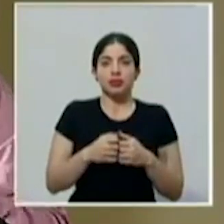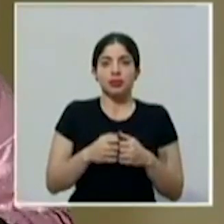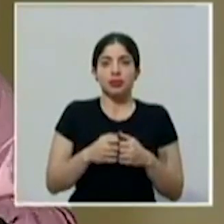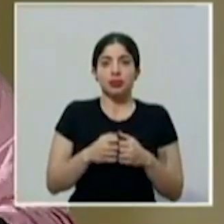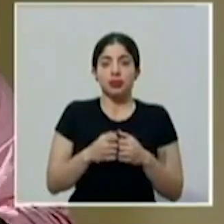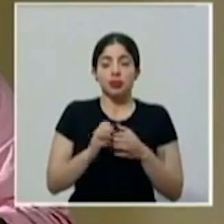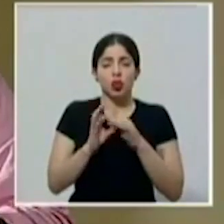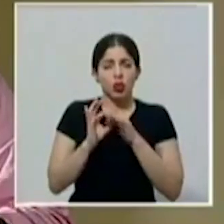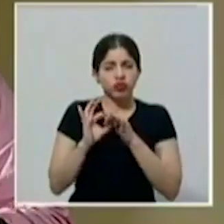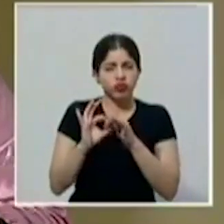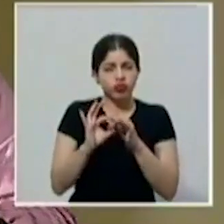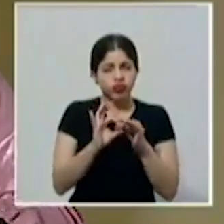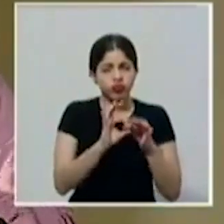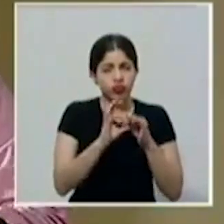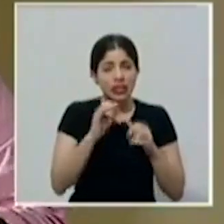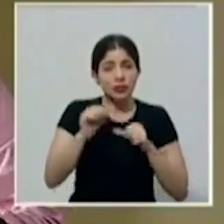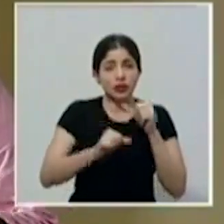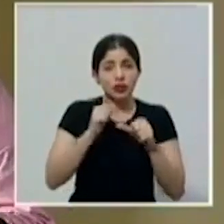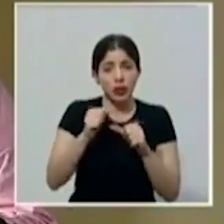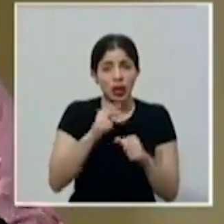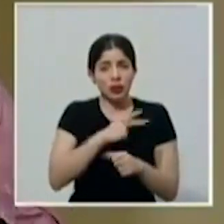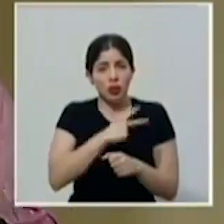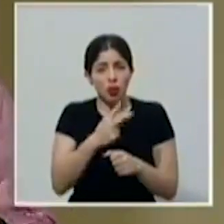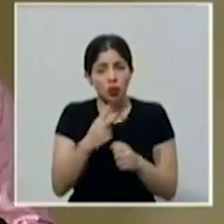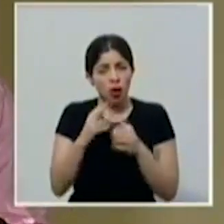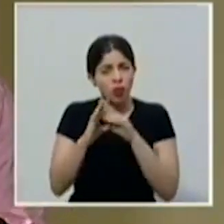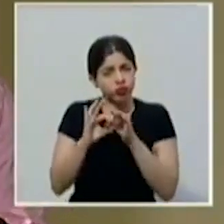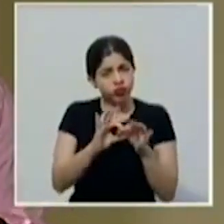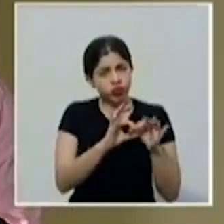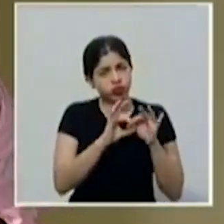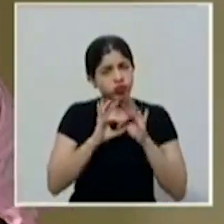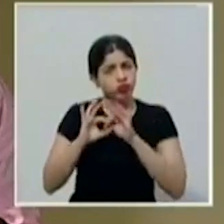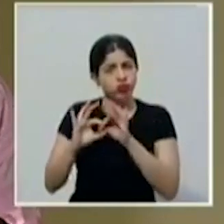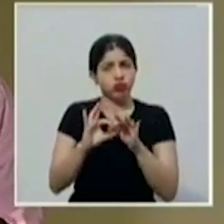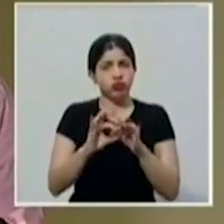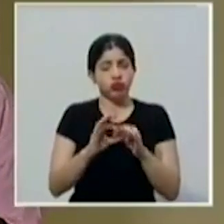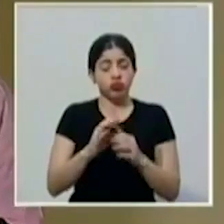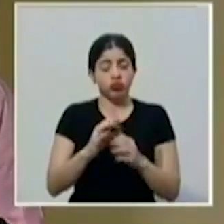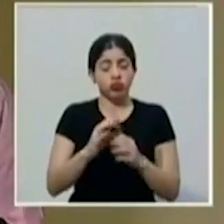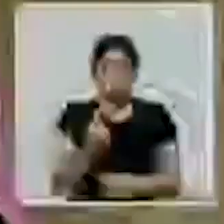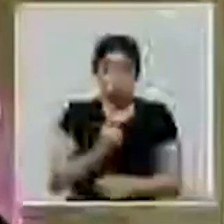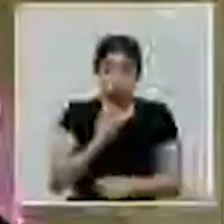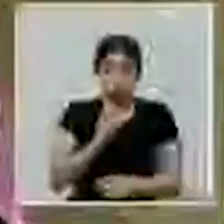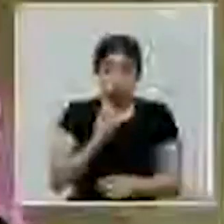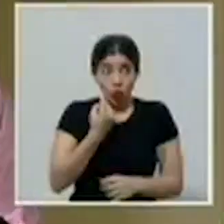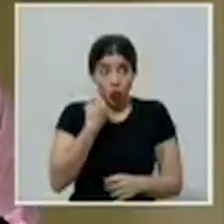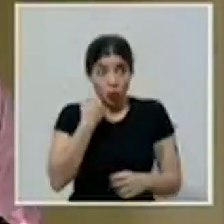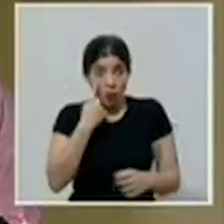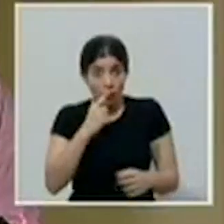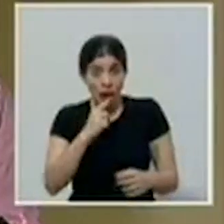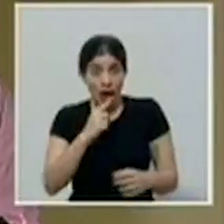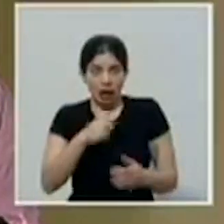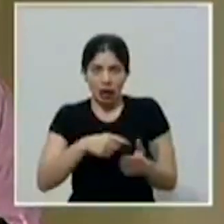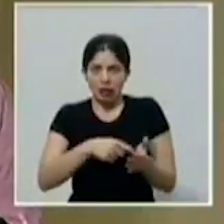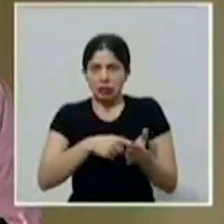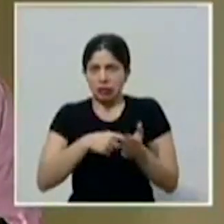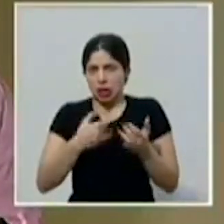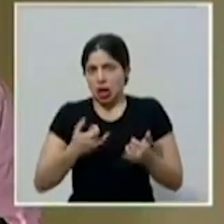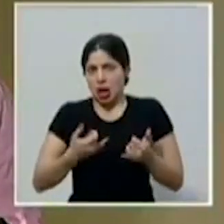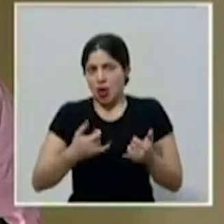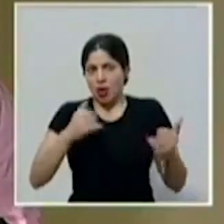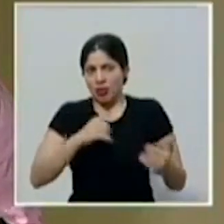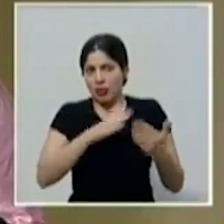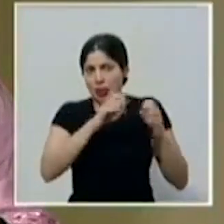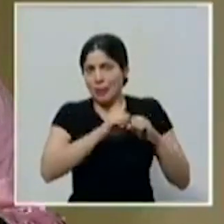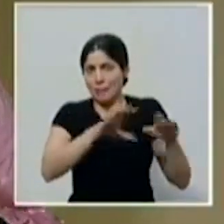Uniendo todo ese esfuerzo, esas voluntades para no solamente enfrentar con el rigor que estamos enfrentando